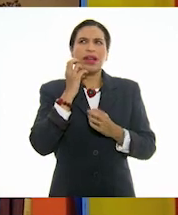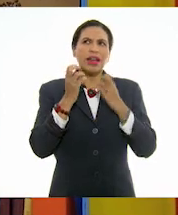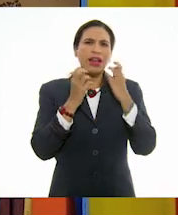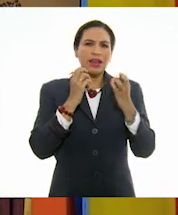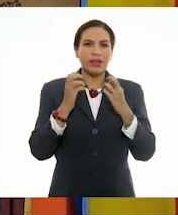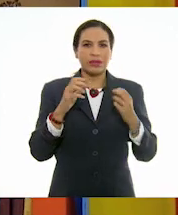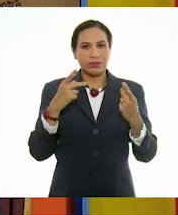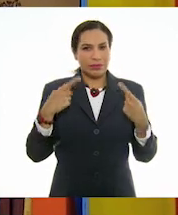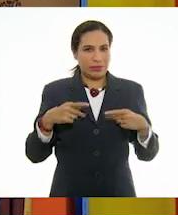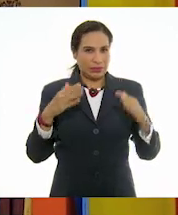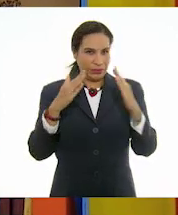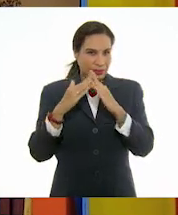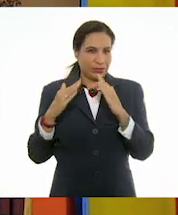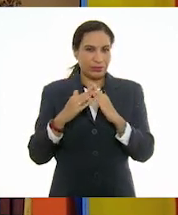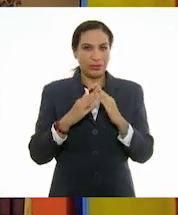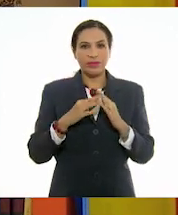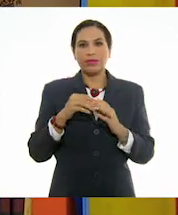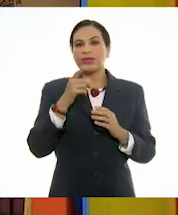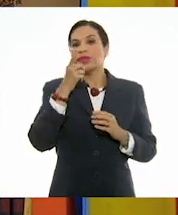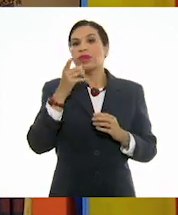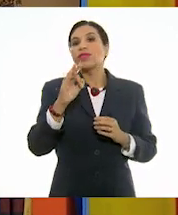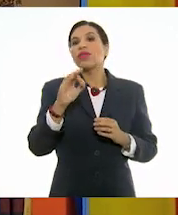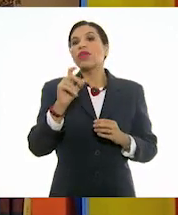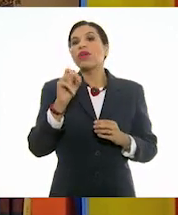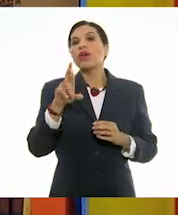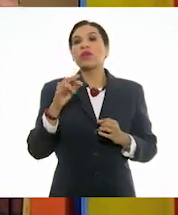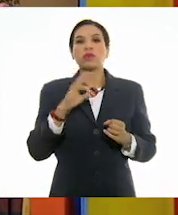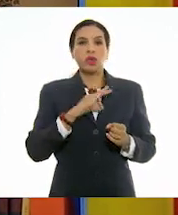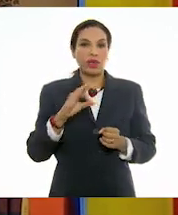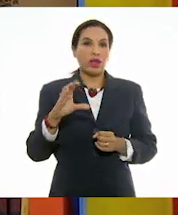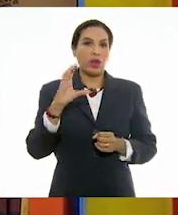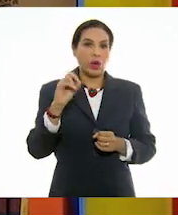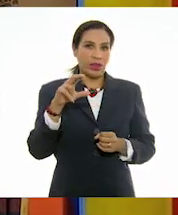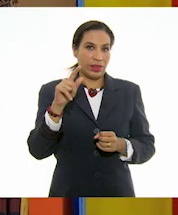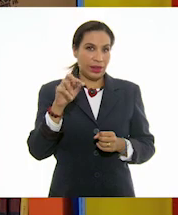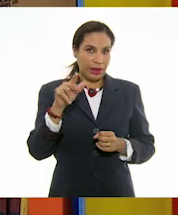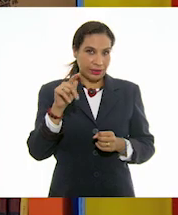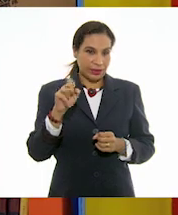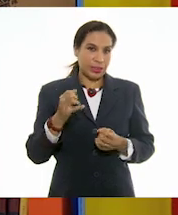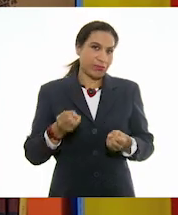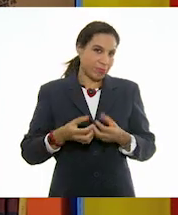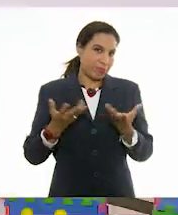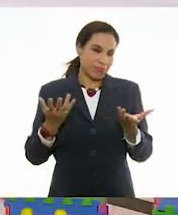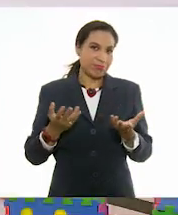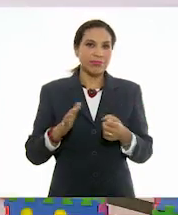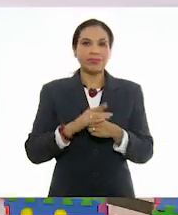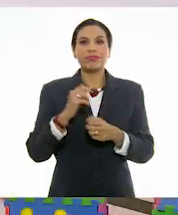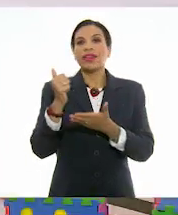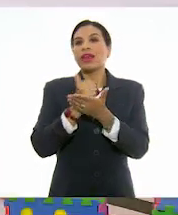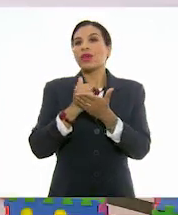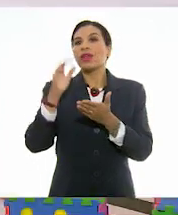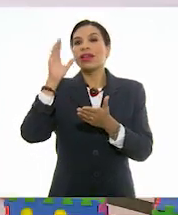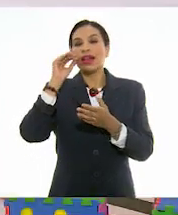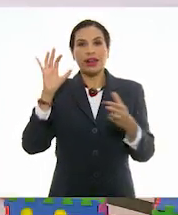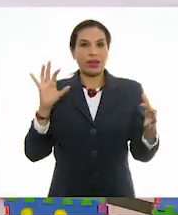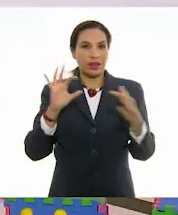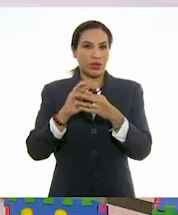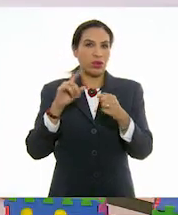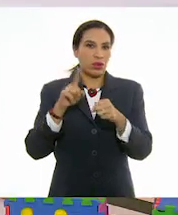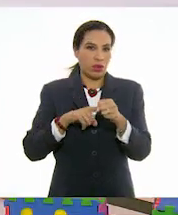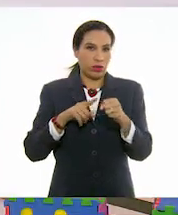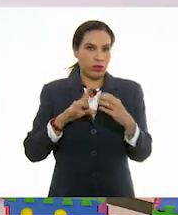que allá en casa, Flor nos dice que también puede ser el contraste. Desde luego, porque el azul y el naranja son colores